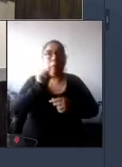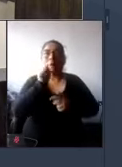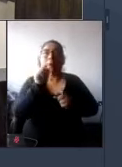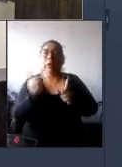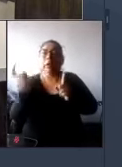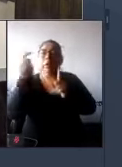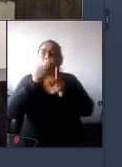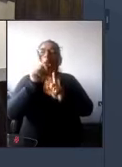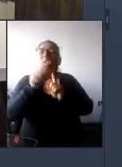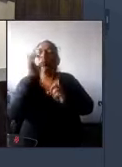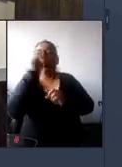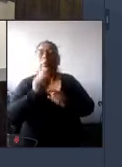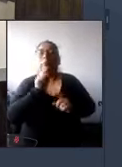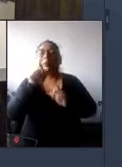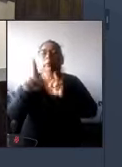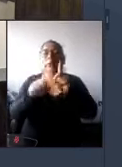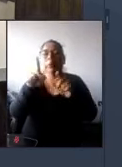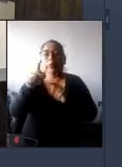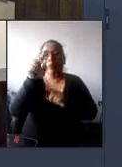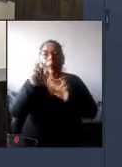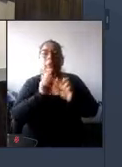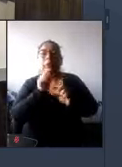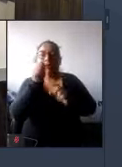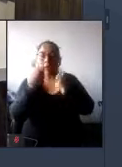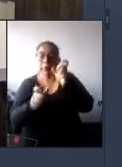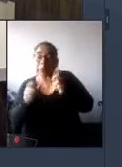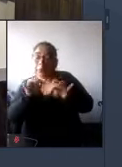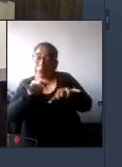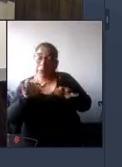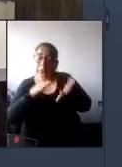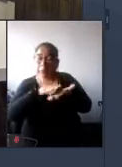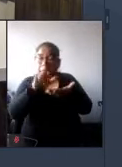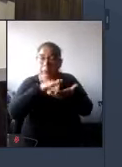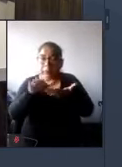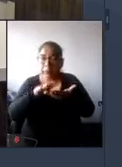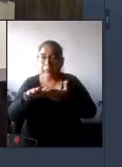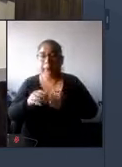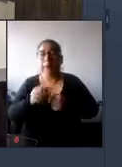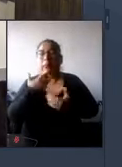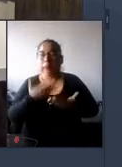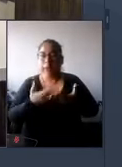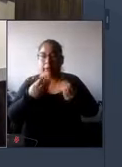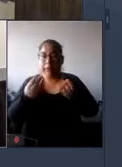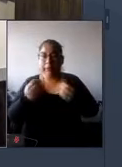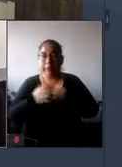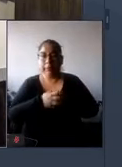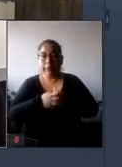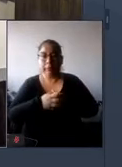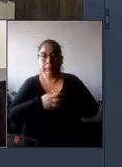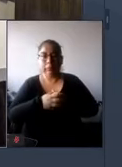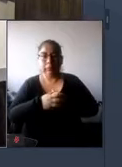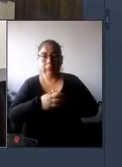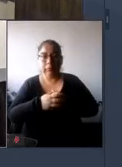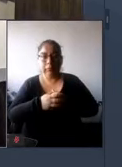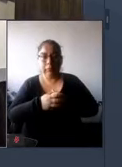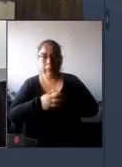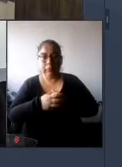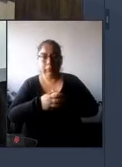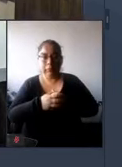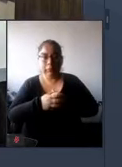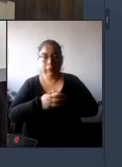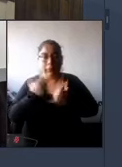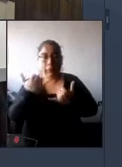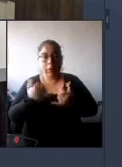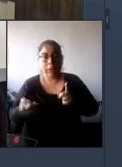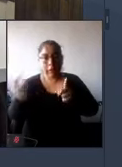algunas consultas que ya nuestro público está realizando a través de interno muchas gracias muy bien vamos a continuar perfecto vamos a